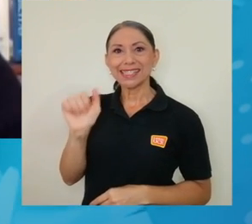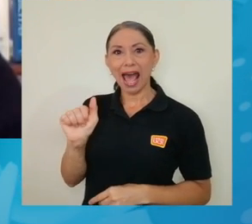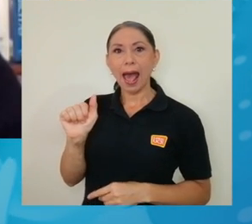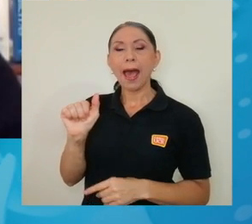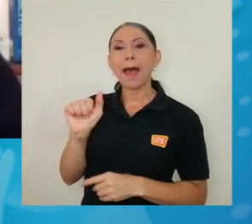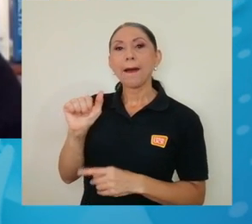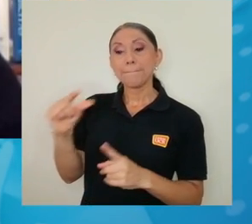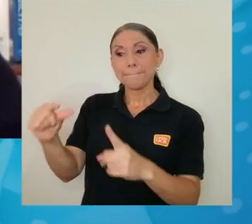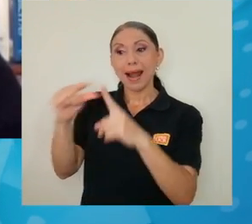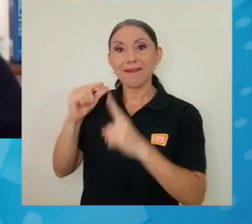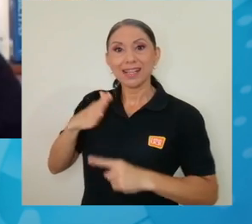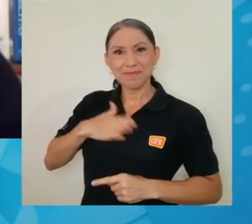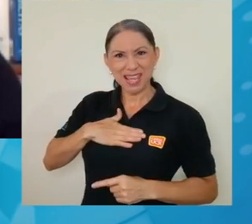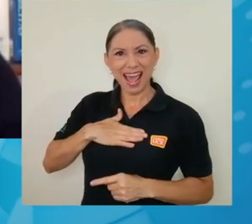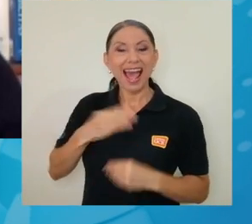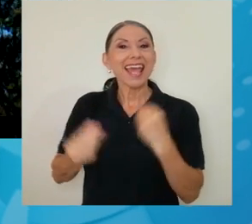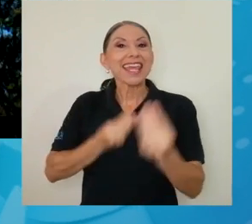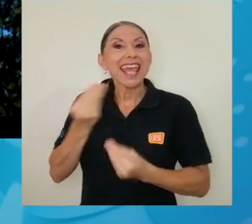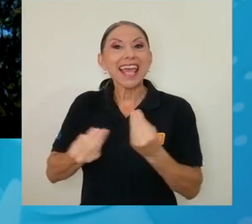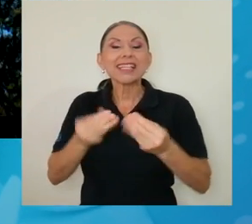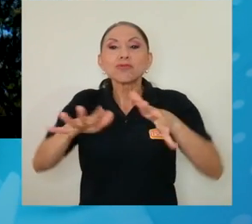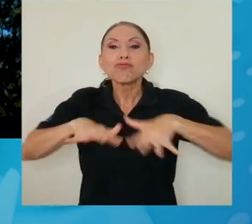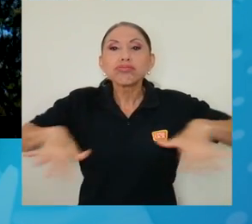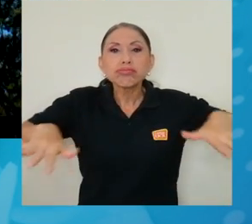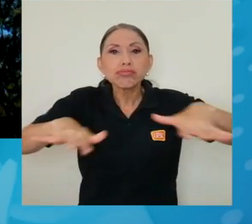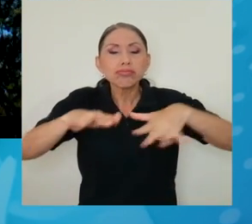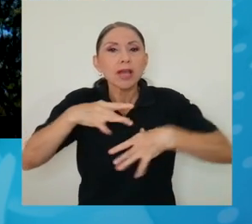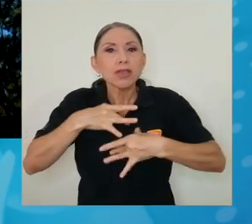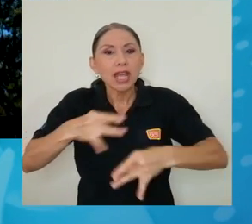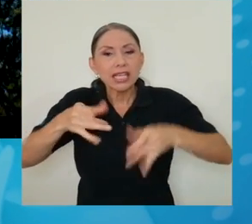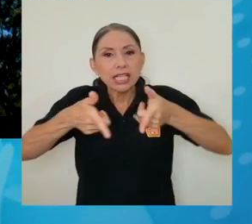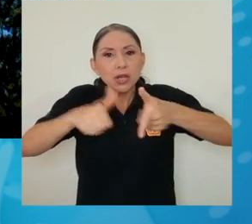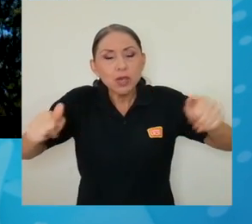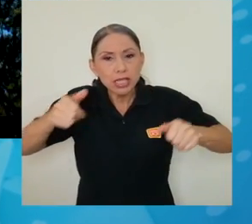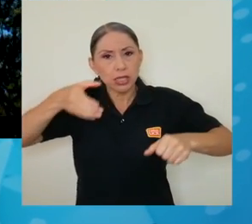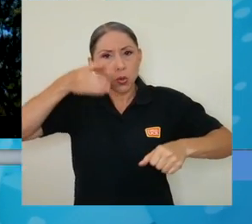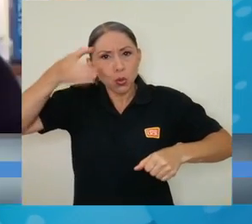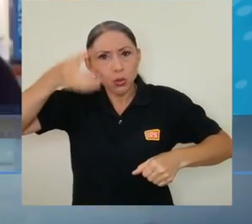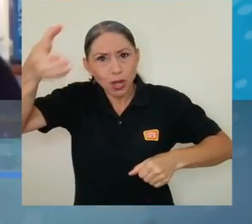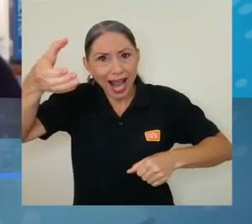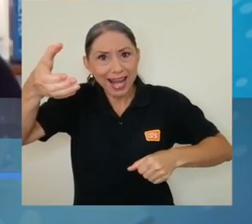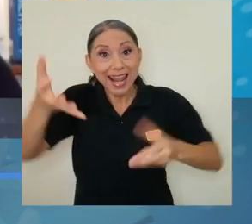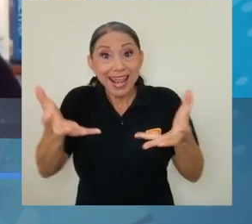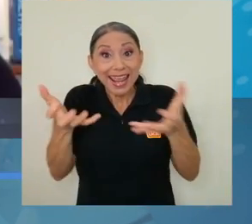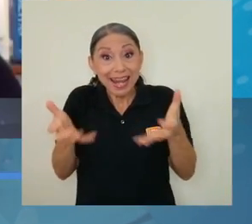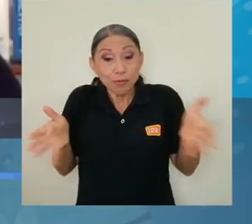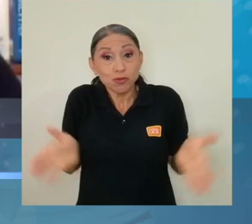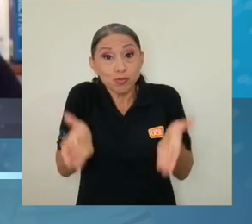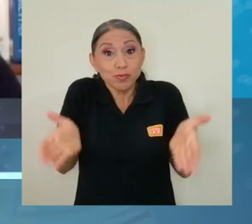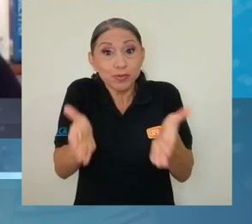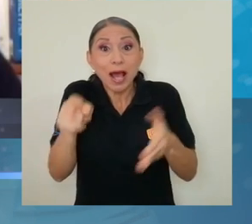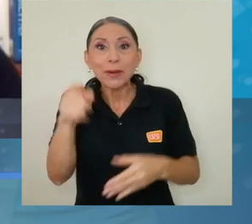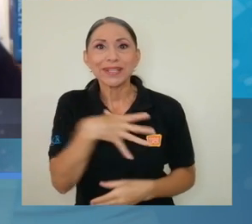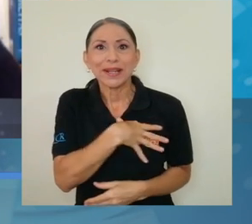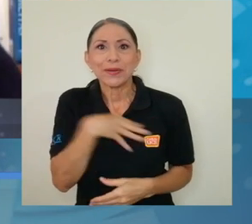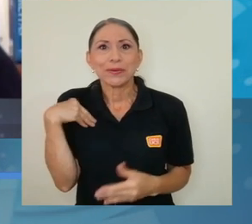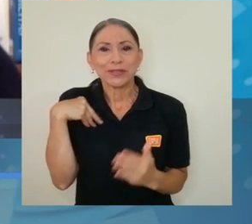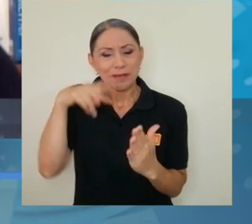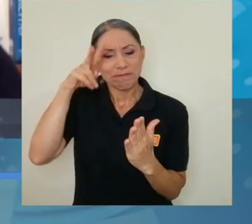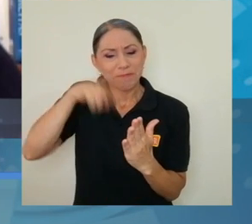divulgación lingüística y literaria, en el buscamos fortalecer, fomentar el gusto por el lenguaje y la literatura.